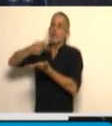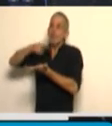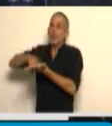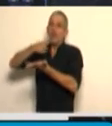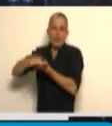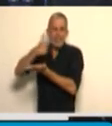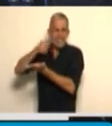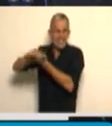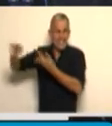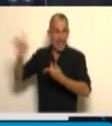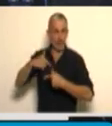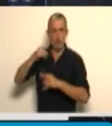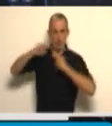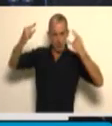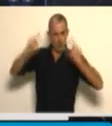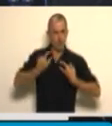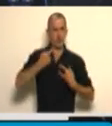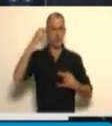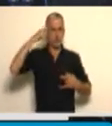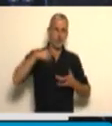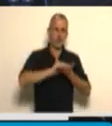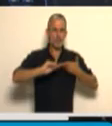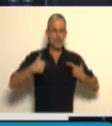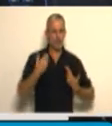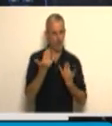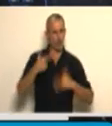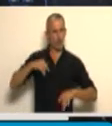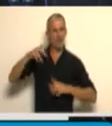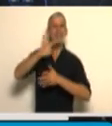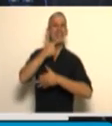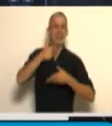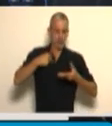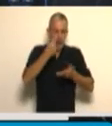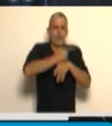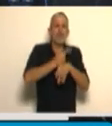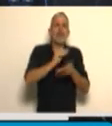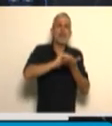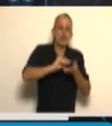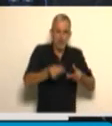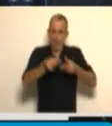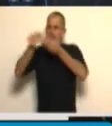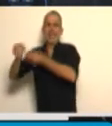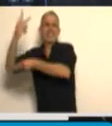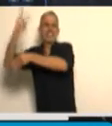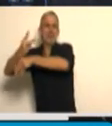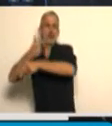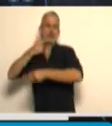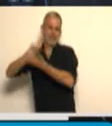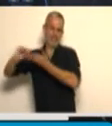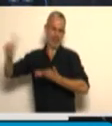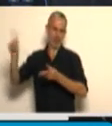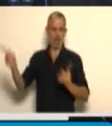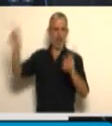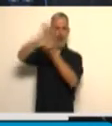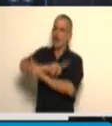es de reserva originaria de esta Cámara. Luego lo puede tratar el Senado, nunca al revés. Primero reivindicar entonces